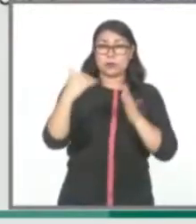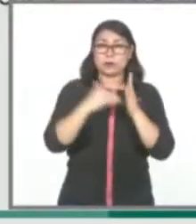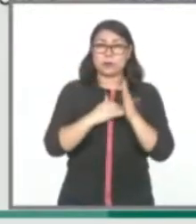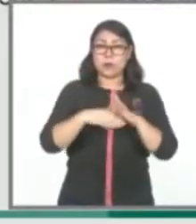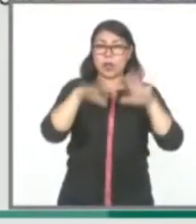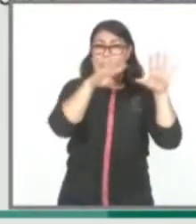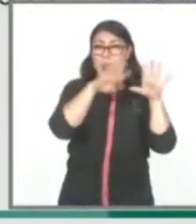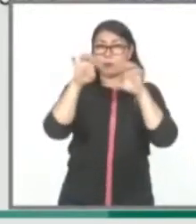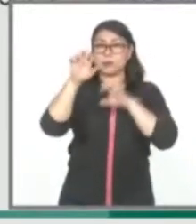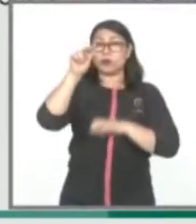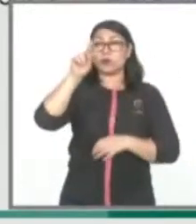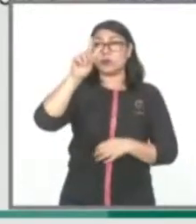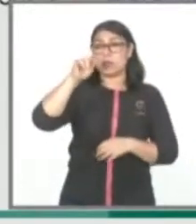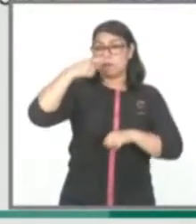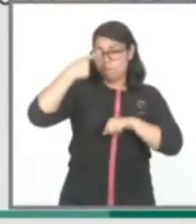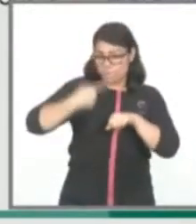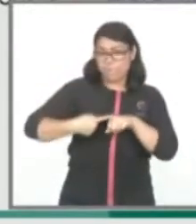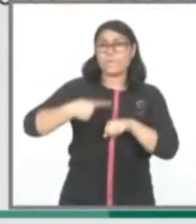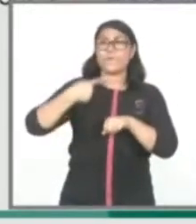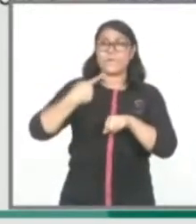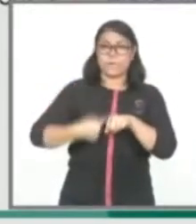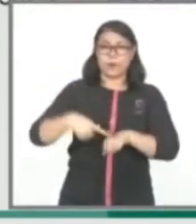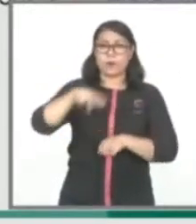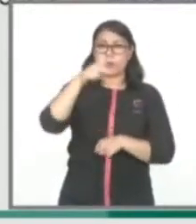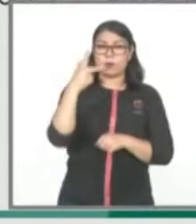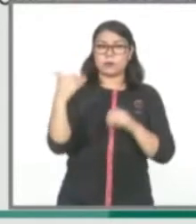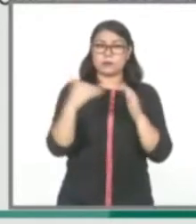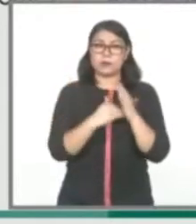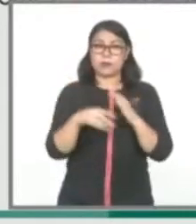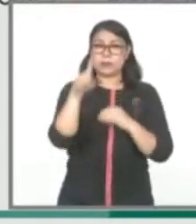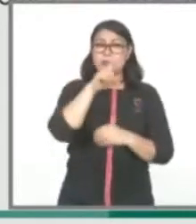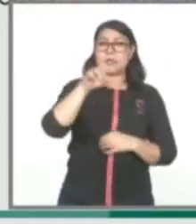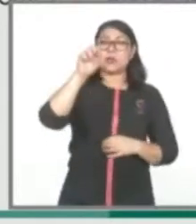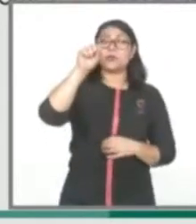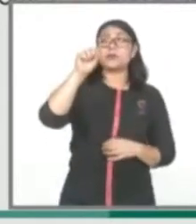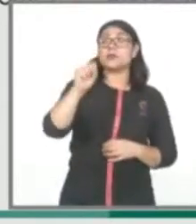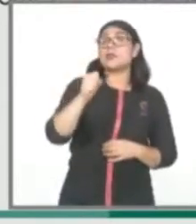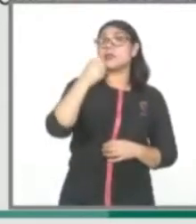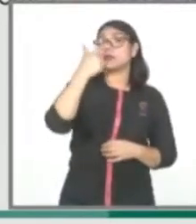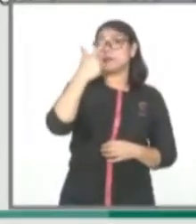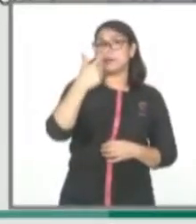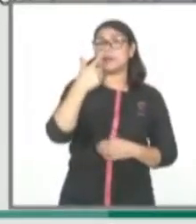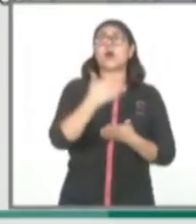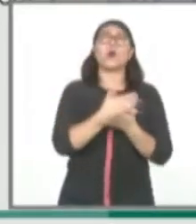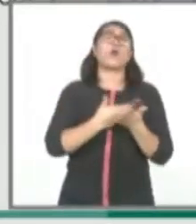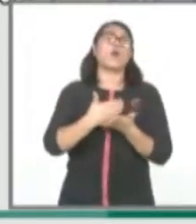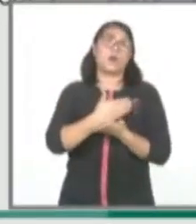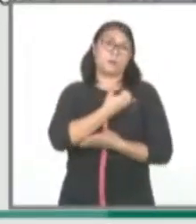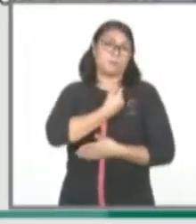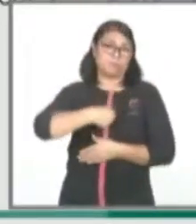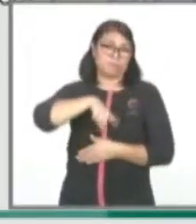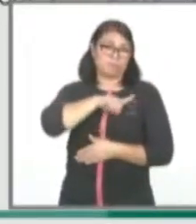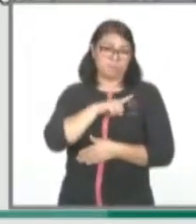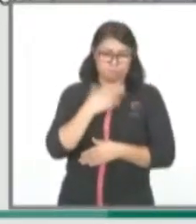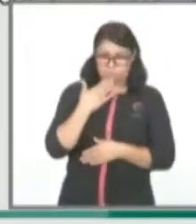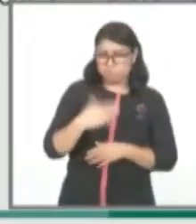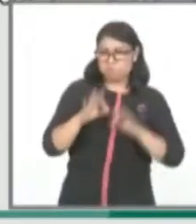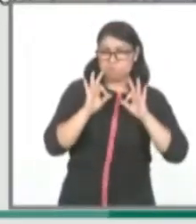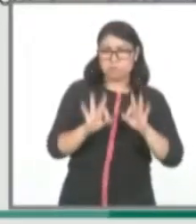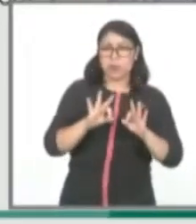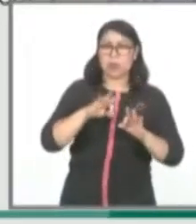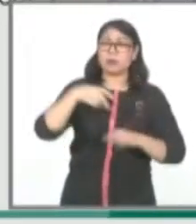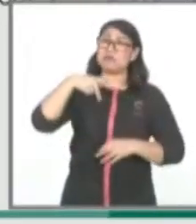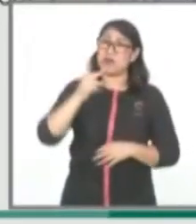confirmados, de los cuales 13.167 se han recuperado. También ya llevamos